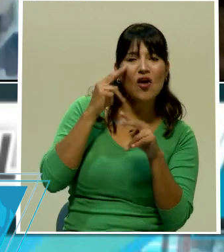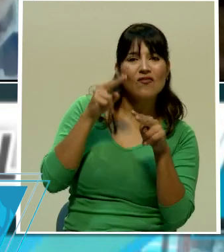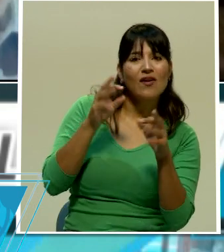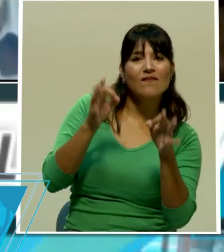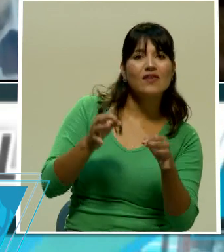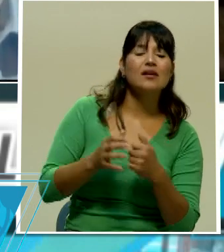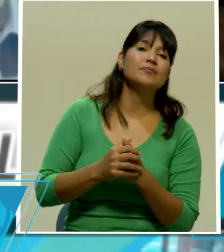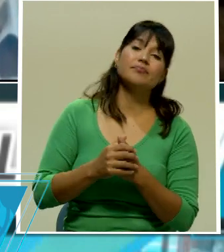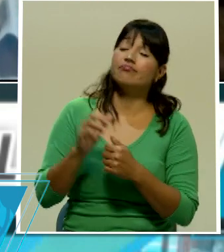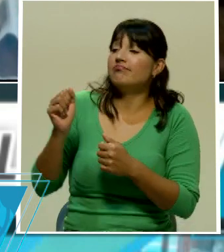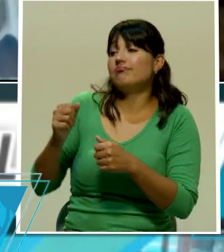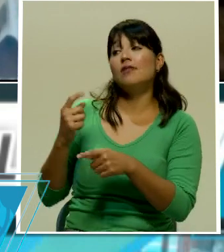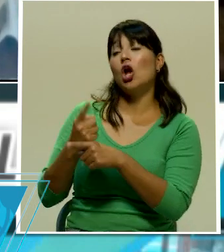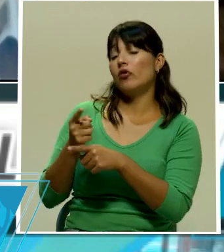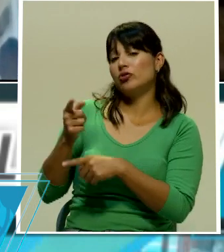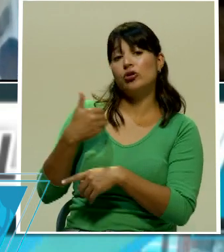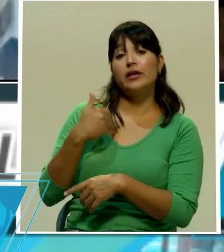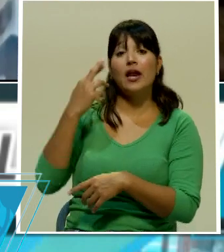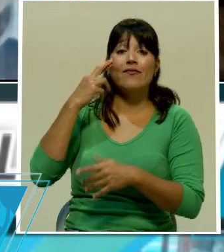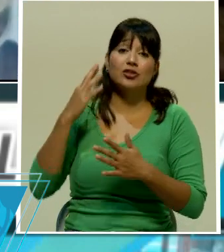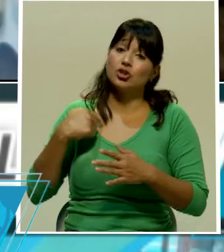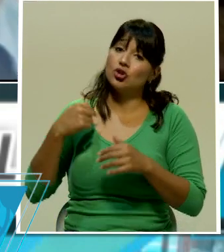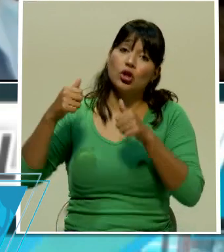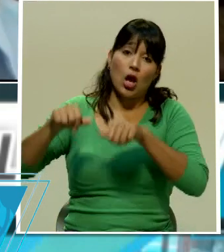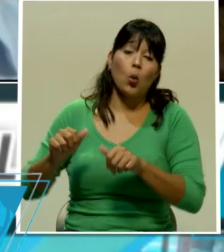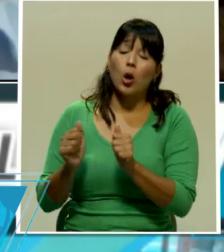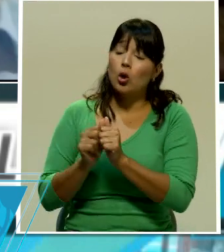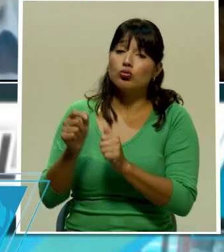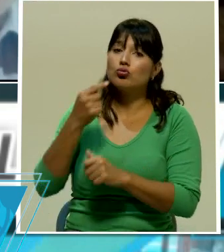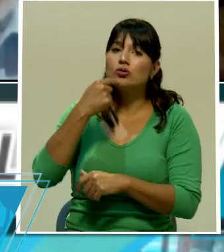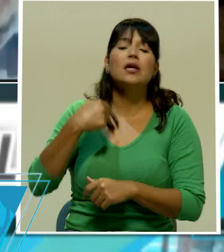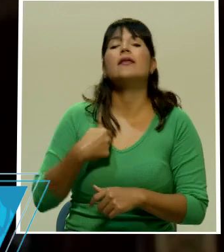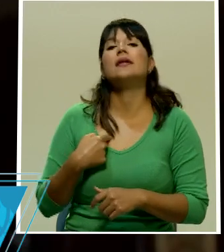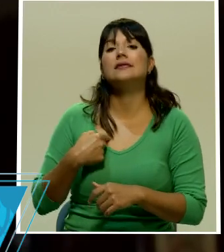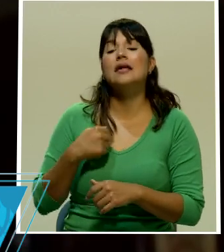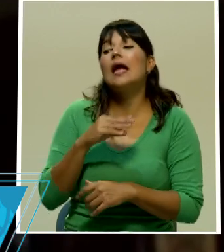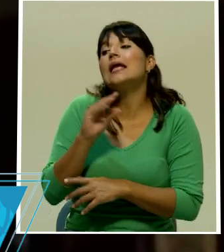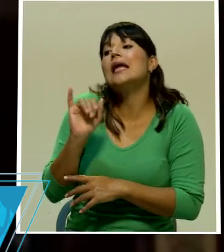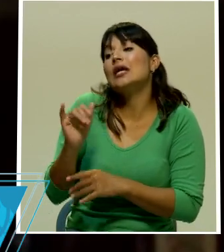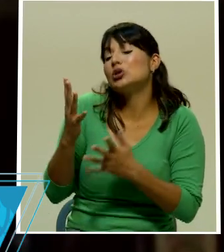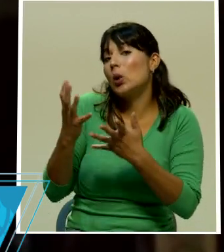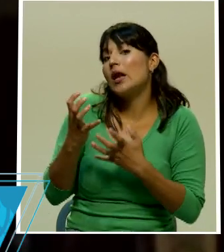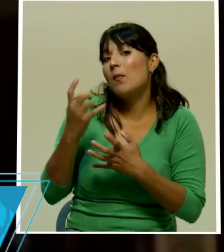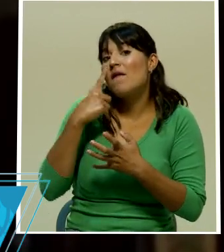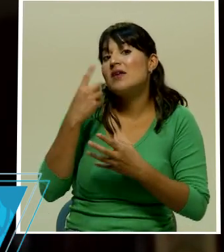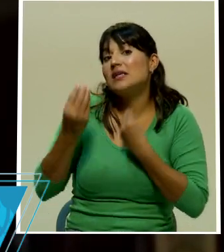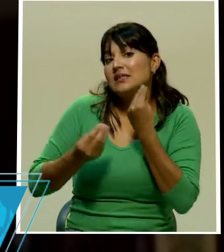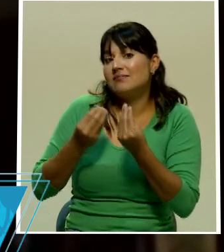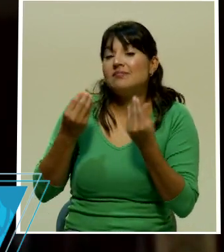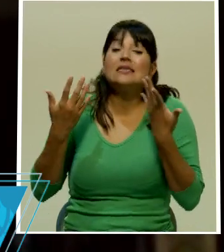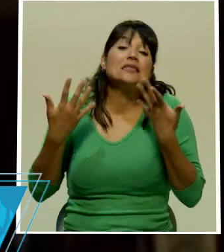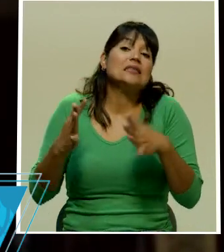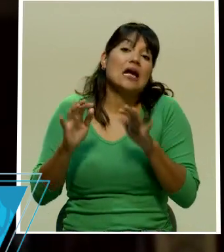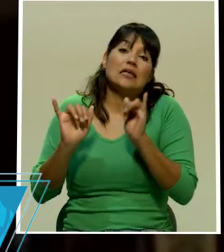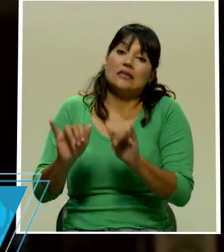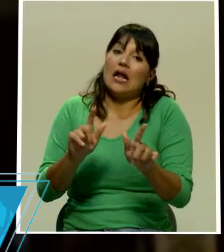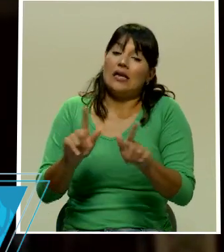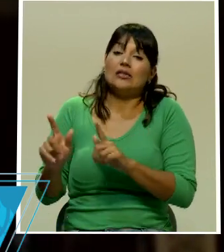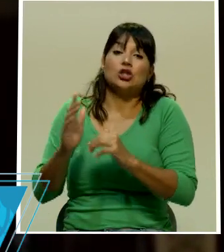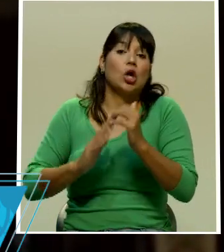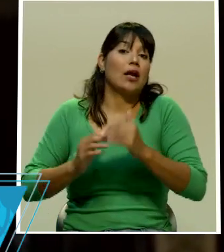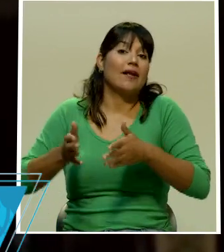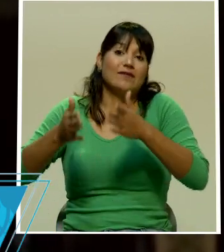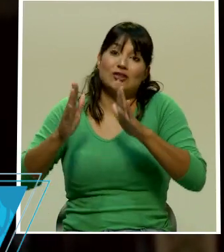es correcto tiene razón en esto yo estoy de acuerdo con lo que usted dice y de eso se trata el diseño ya está está construido